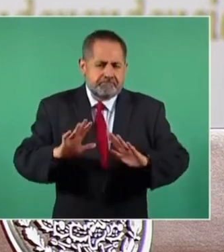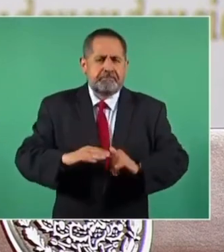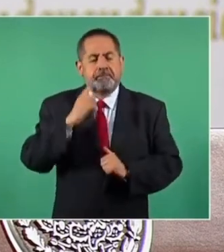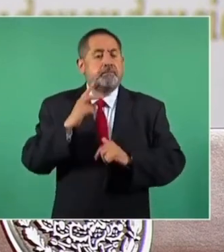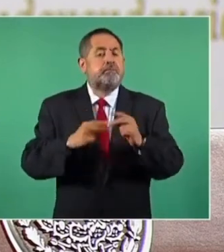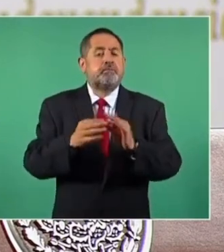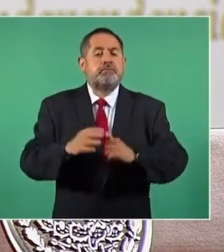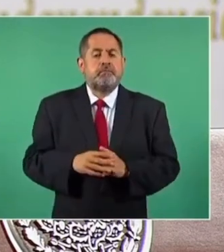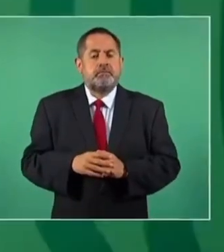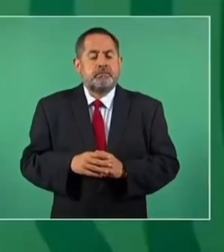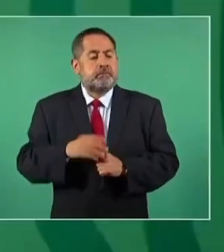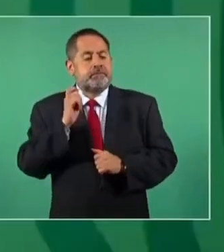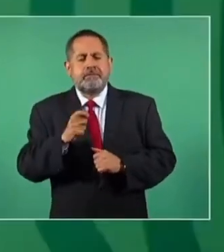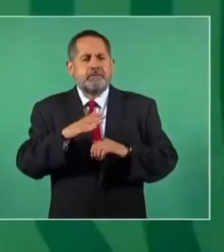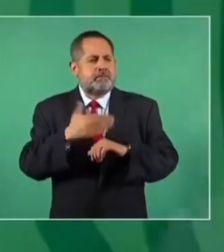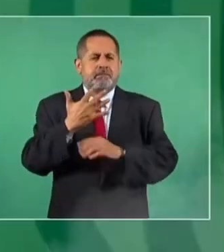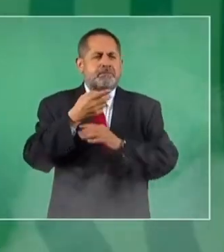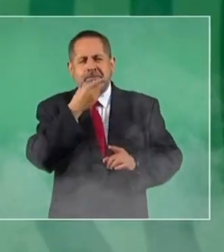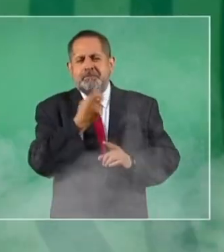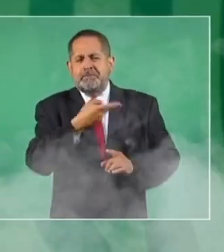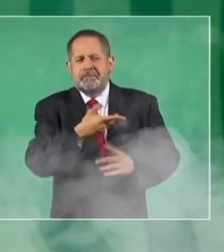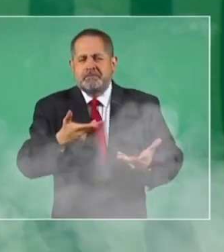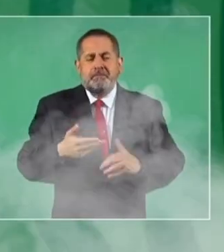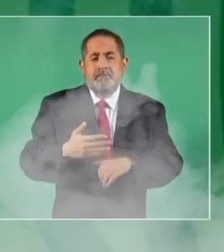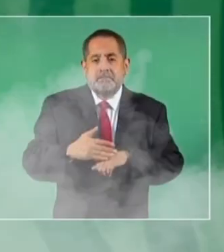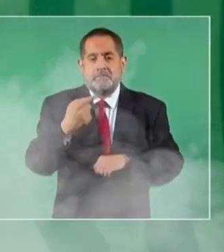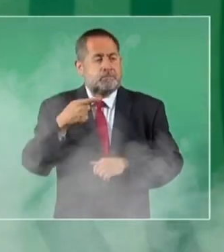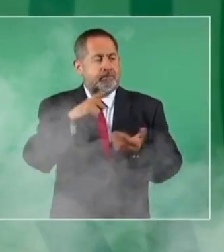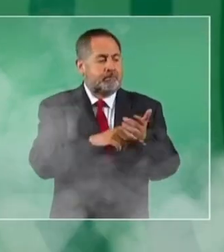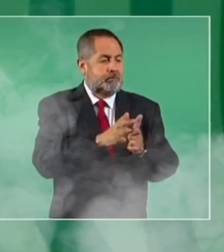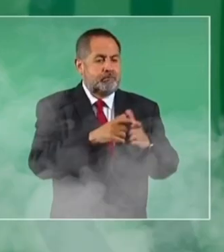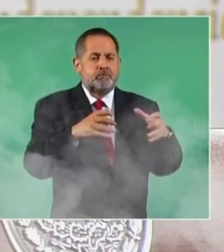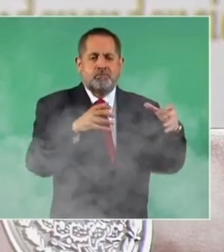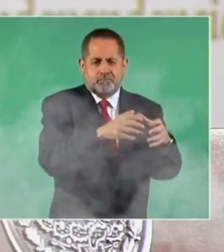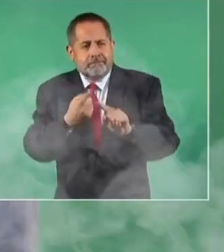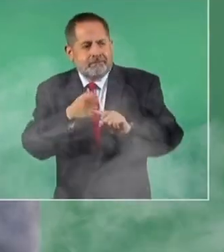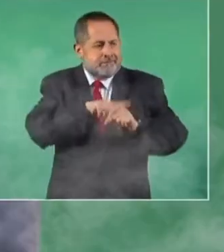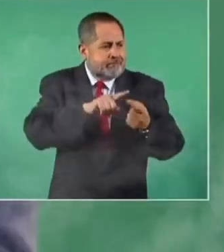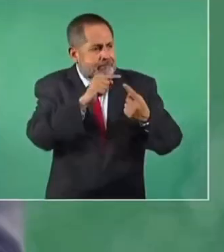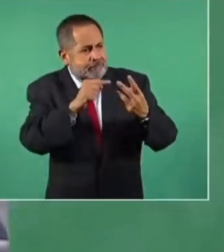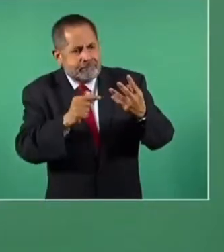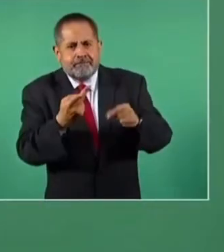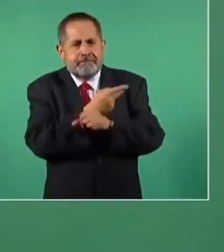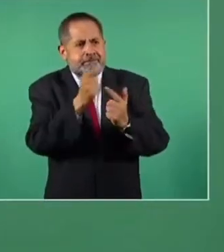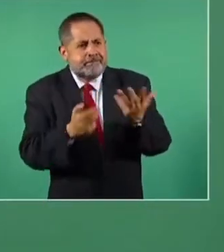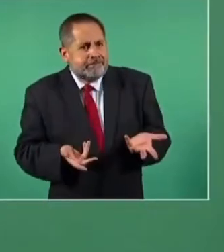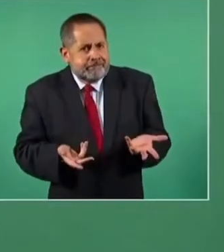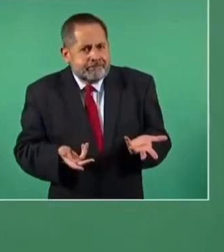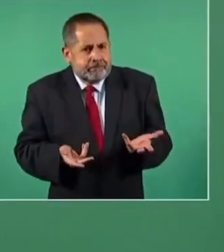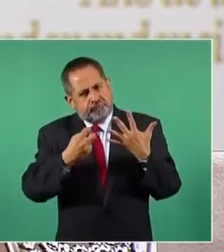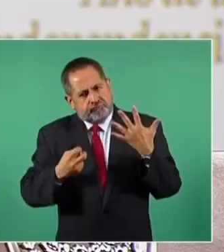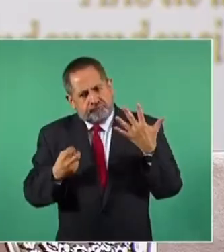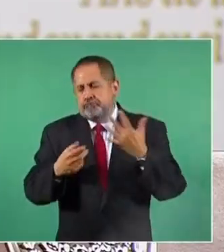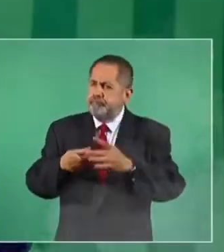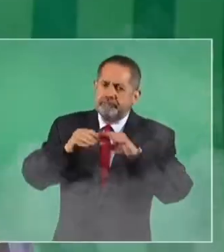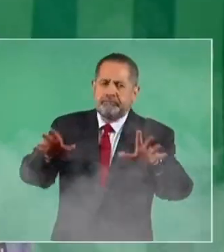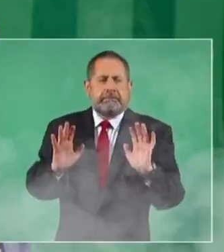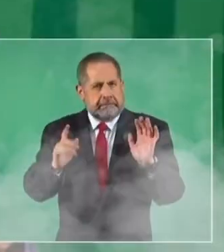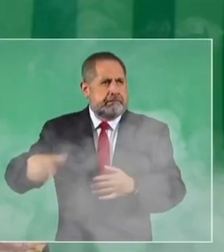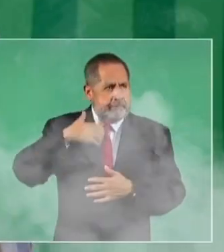porque es un asunto que tiene que ver con el bloque conservador. No puede haber texto sin contexto.